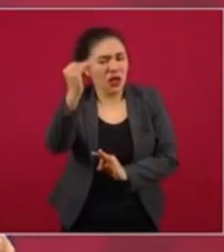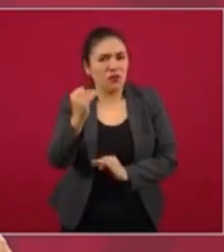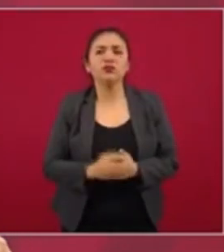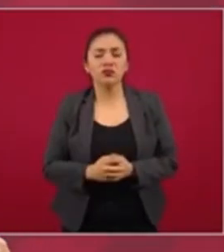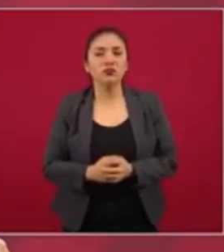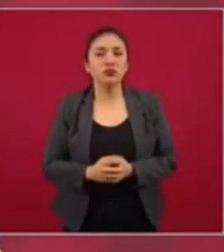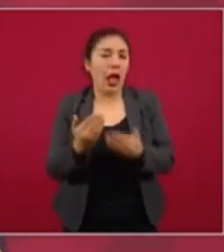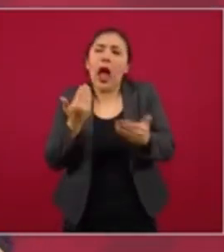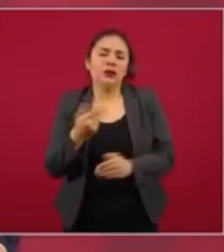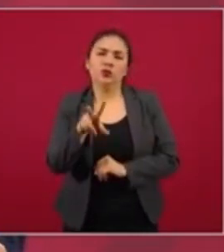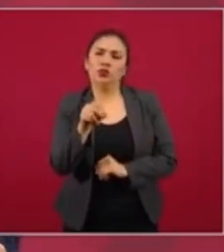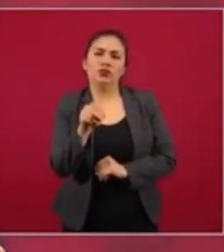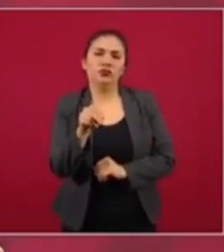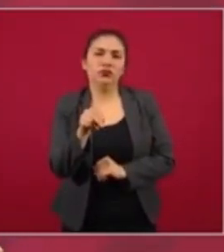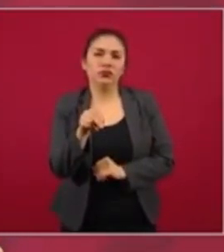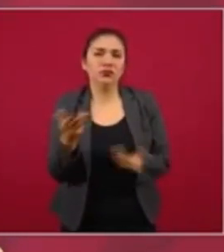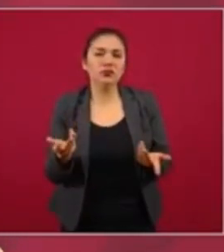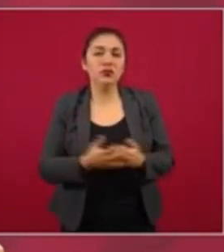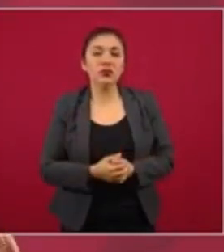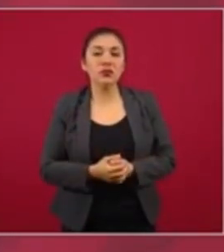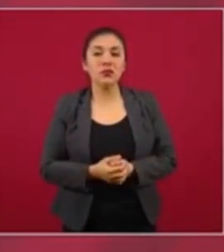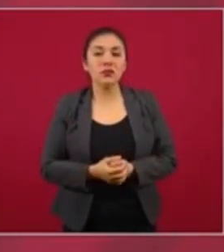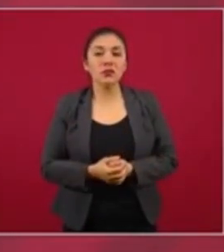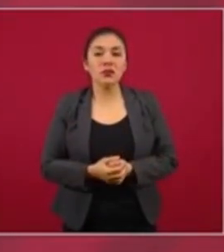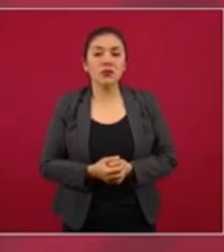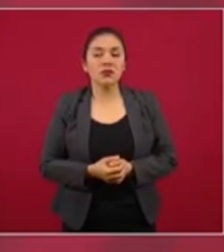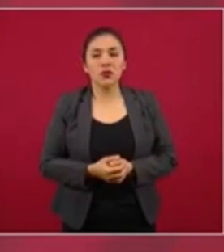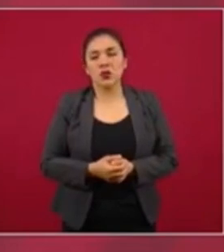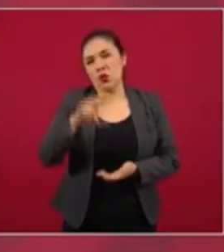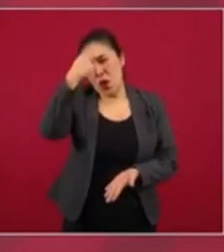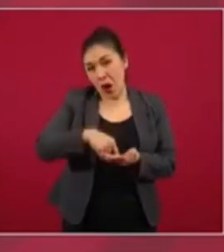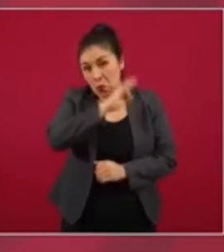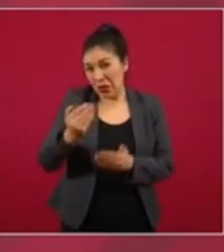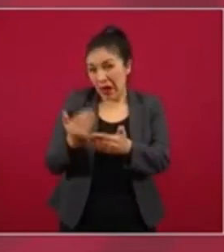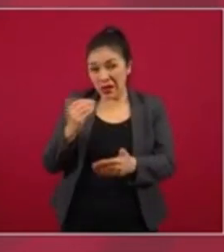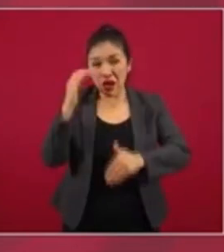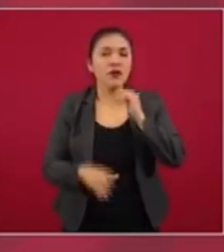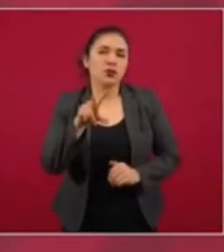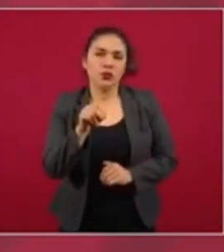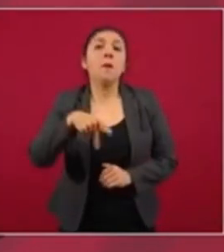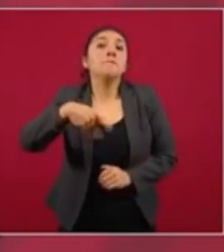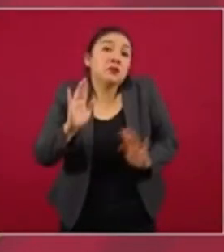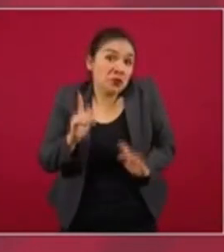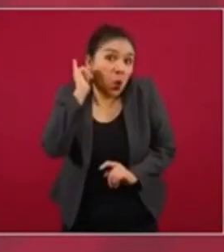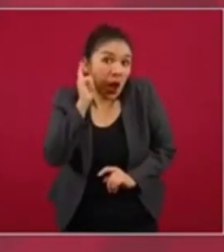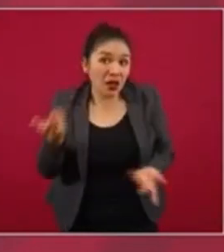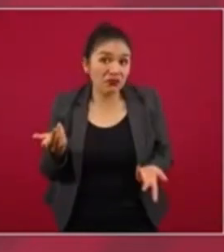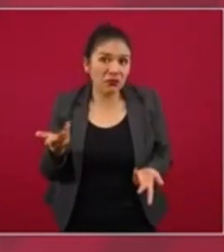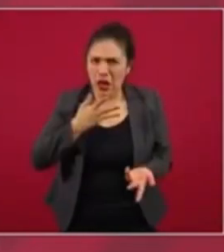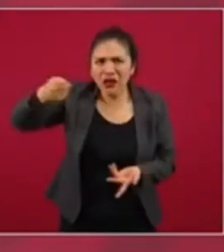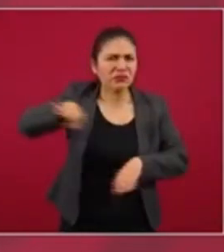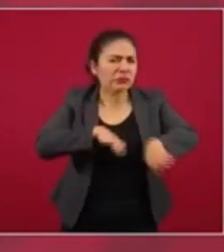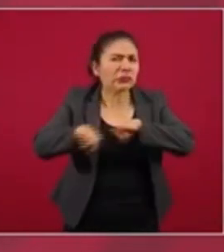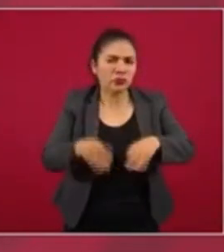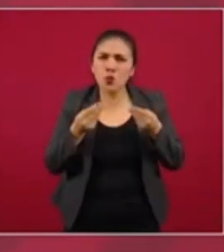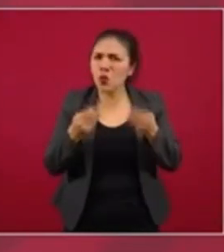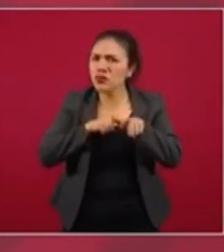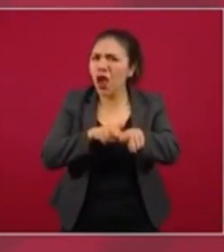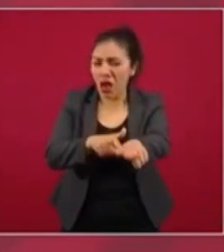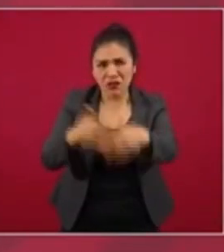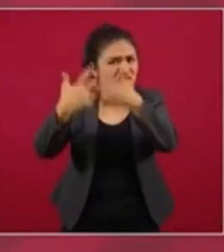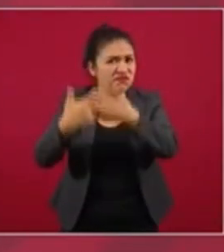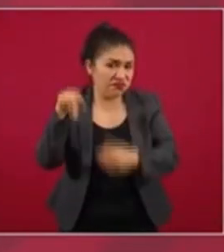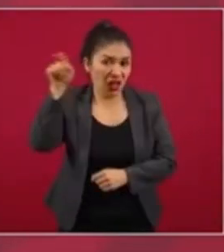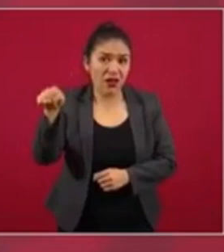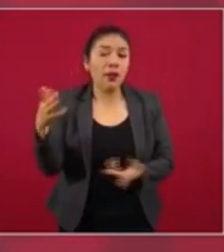no, creo que sea posible, pero ojalá. Están trabajando mucho y es